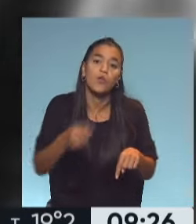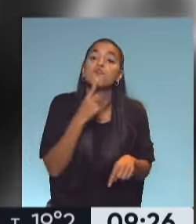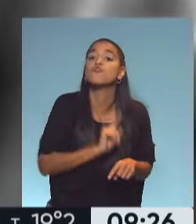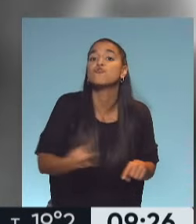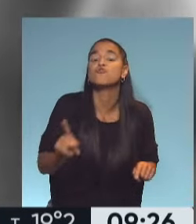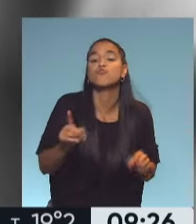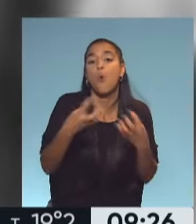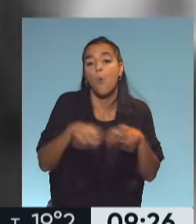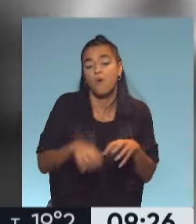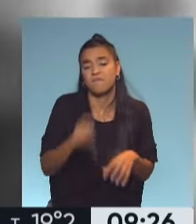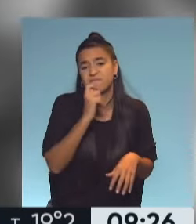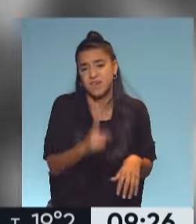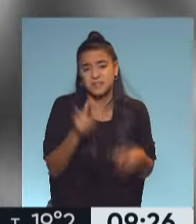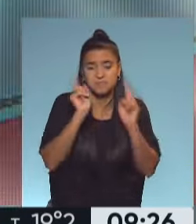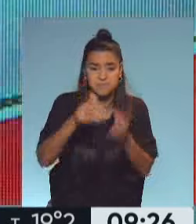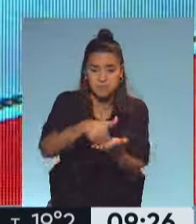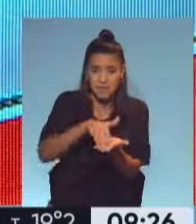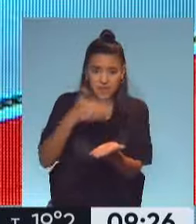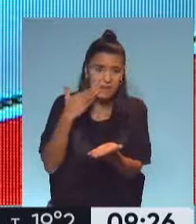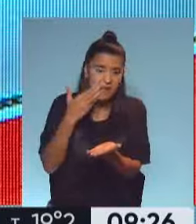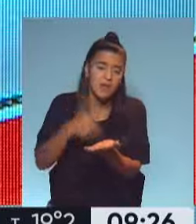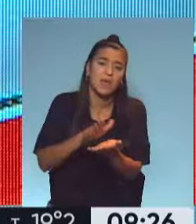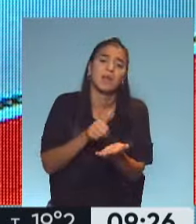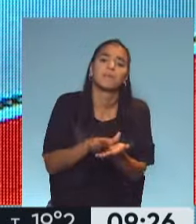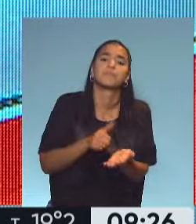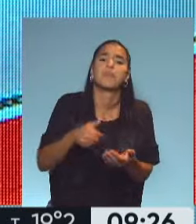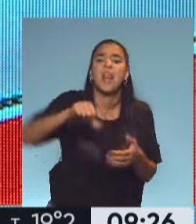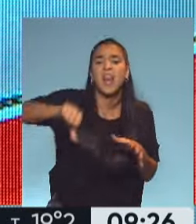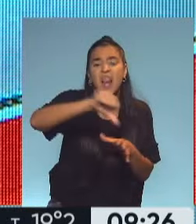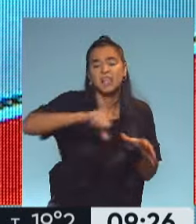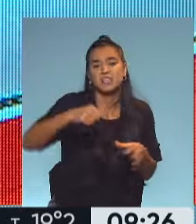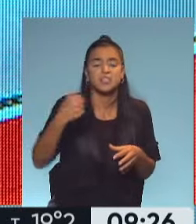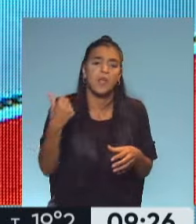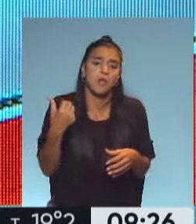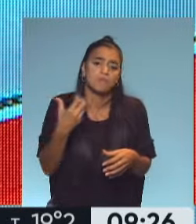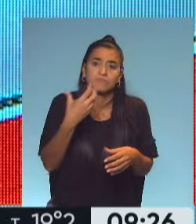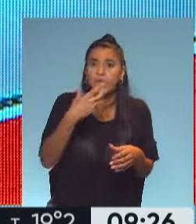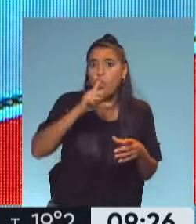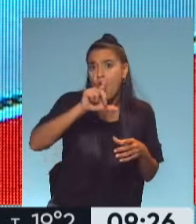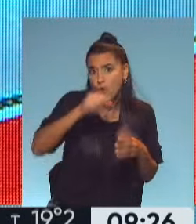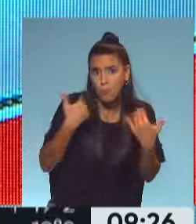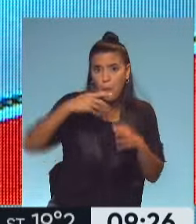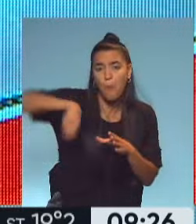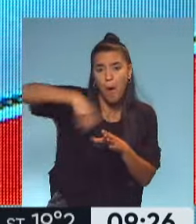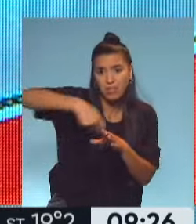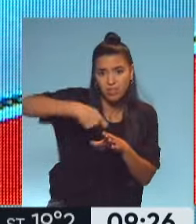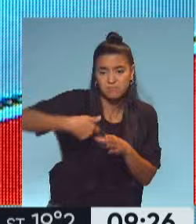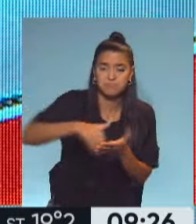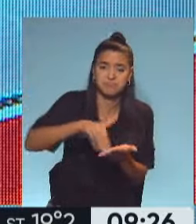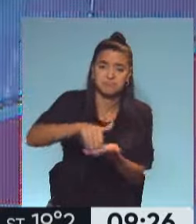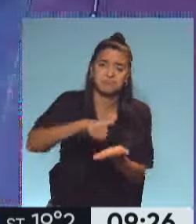huevo que es muy fácil. Con la misma crema pastelera un poquito de leche, de coco, de lo que tengas y la batís y ya, ¿no?